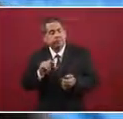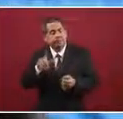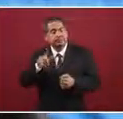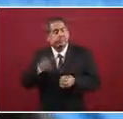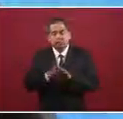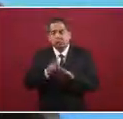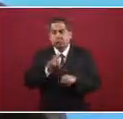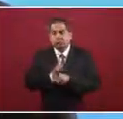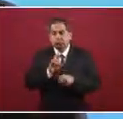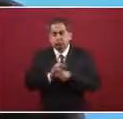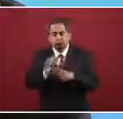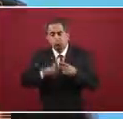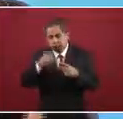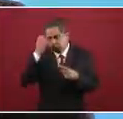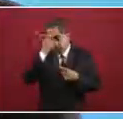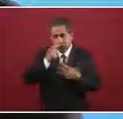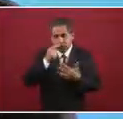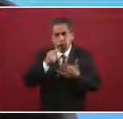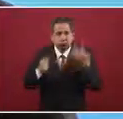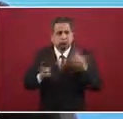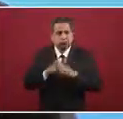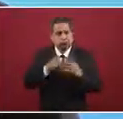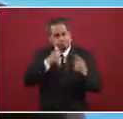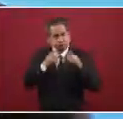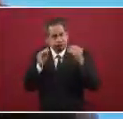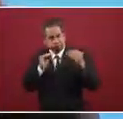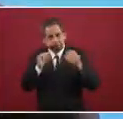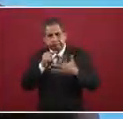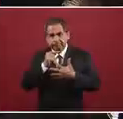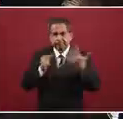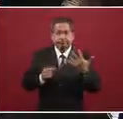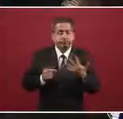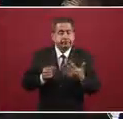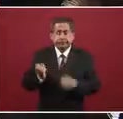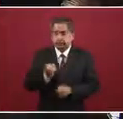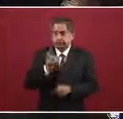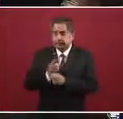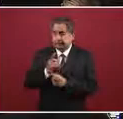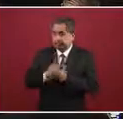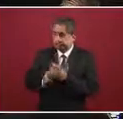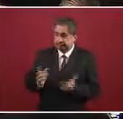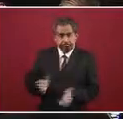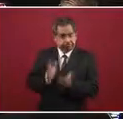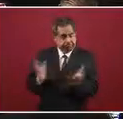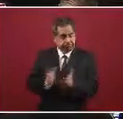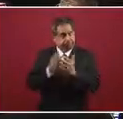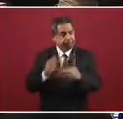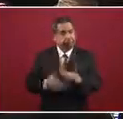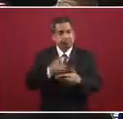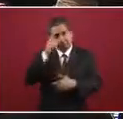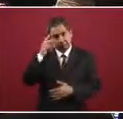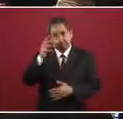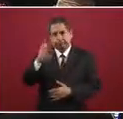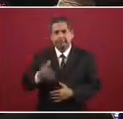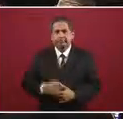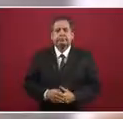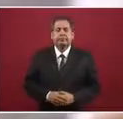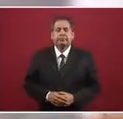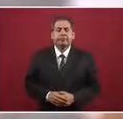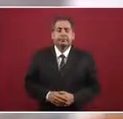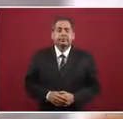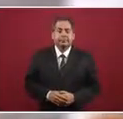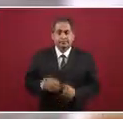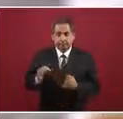monitoreo, evaluación, incluso discusiones de áreas de oportunidad hacia el futuro. Y